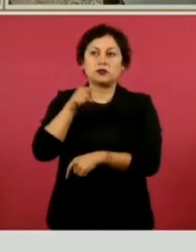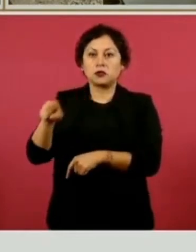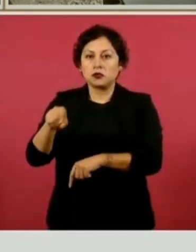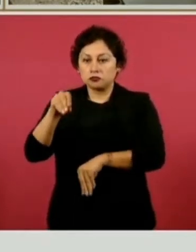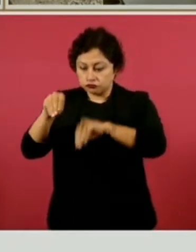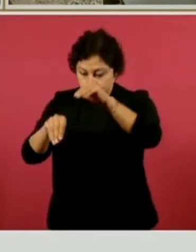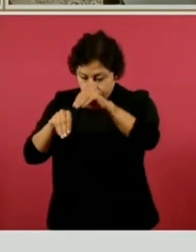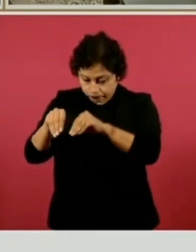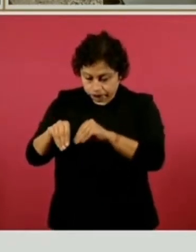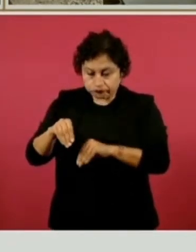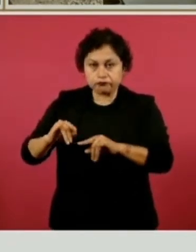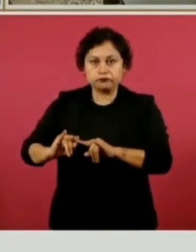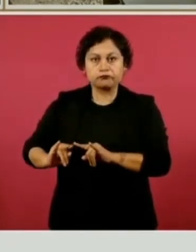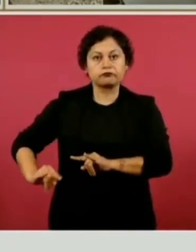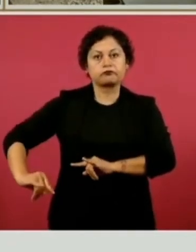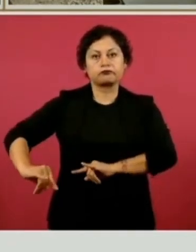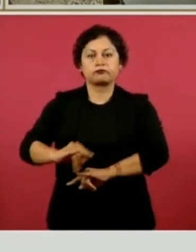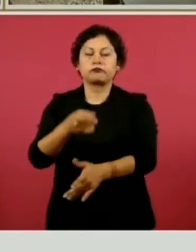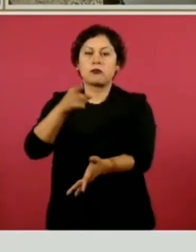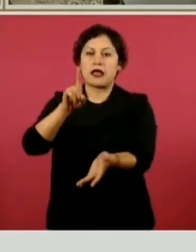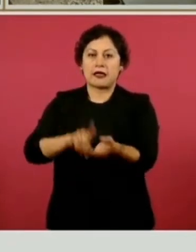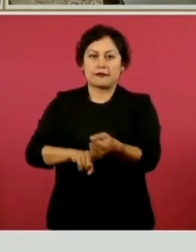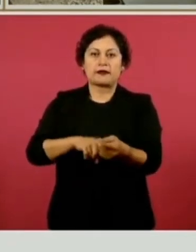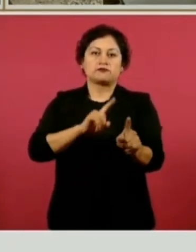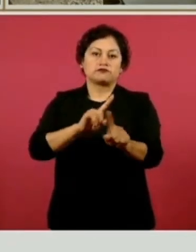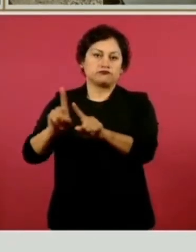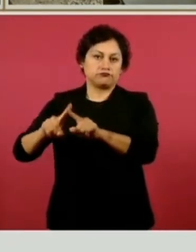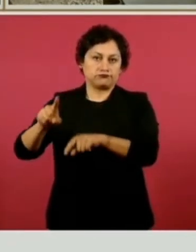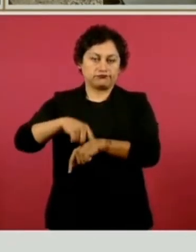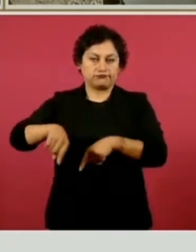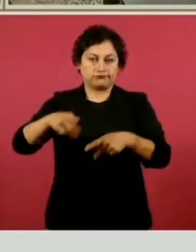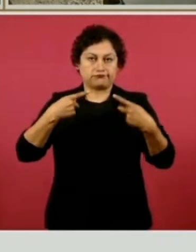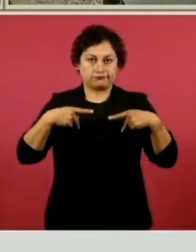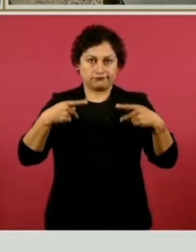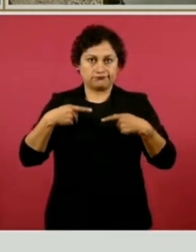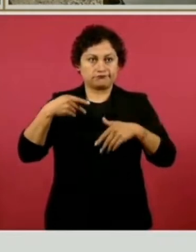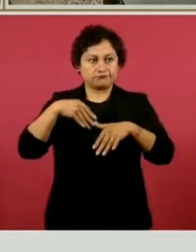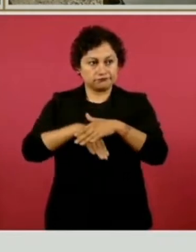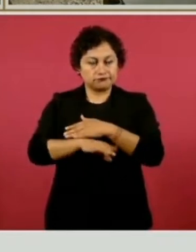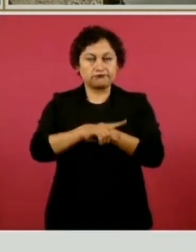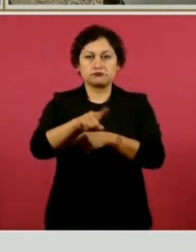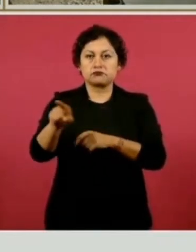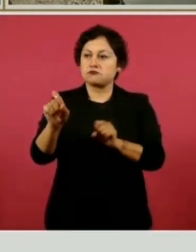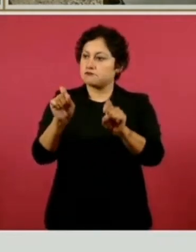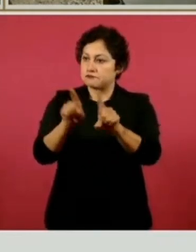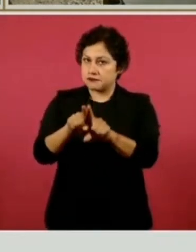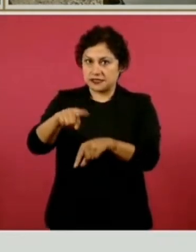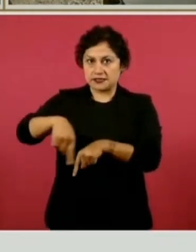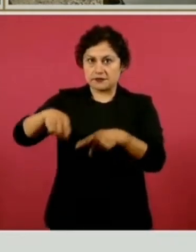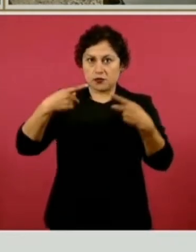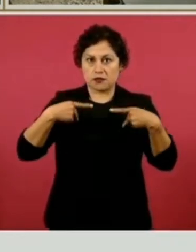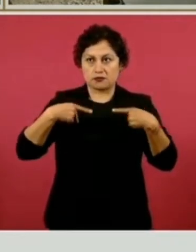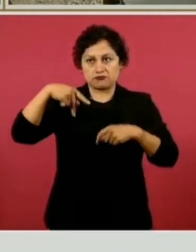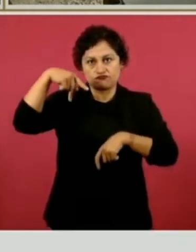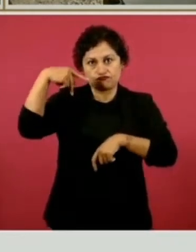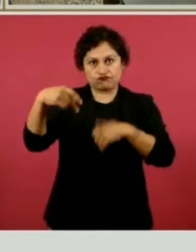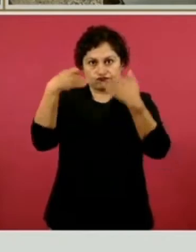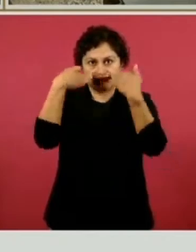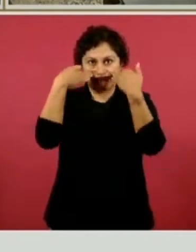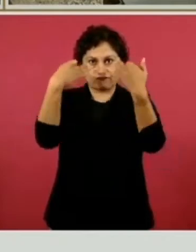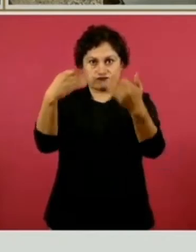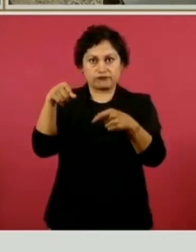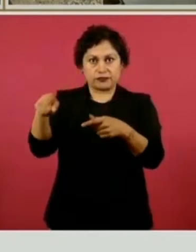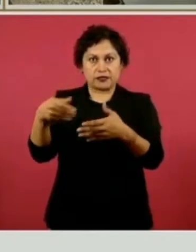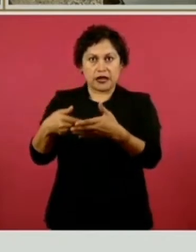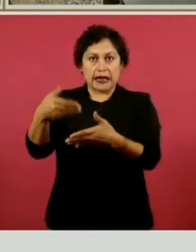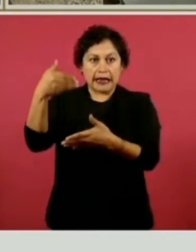sala de espera, los pisos de los consultorios. La propia población que ahí se atiende es quienes pueden tener la evidencia y la experiencia de